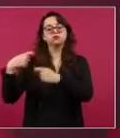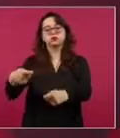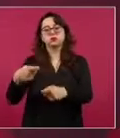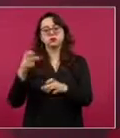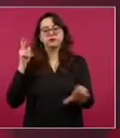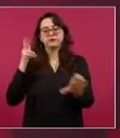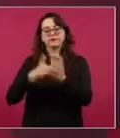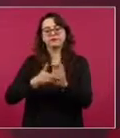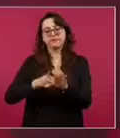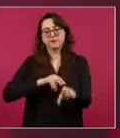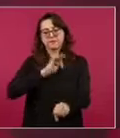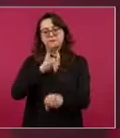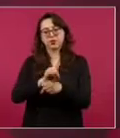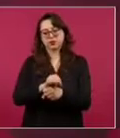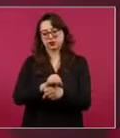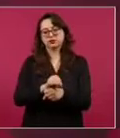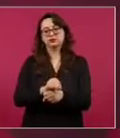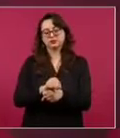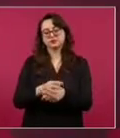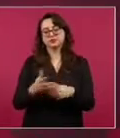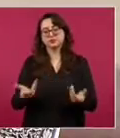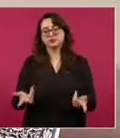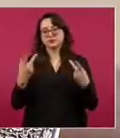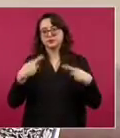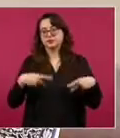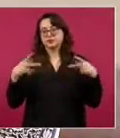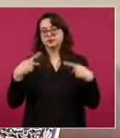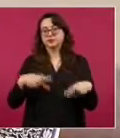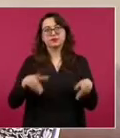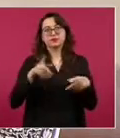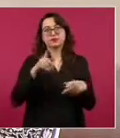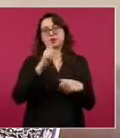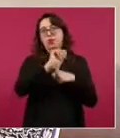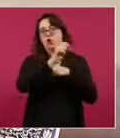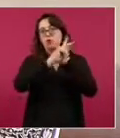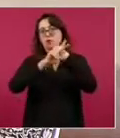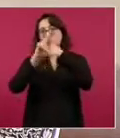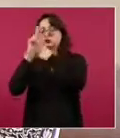protección a quienes son perseguidos en sus países.